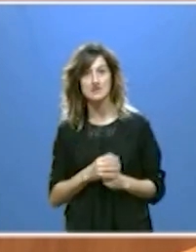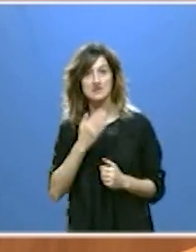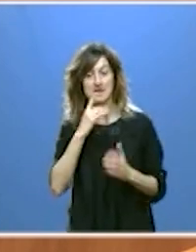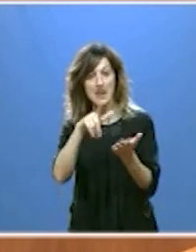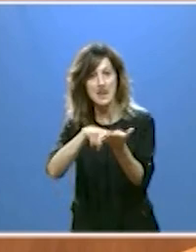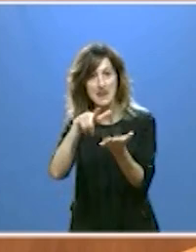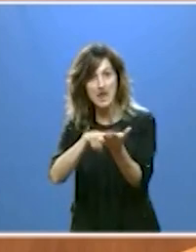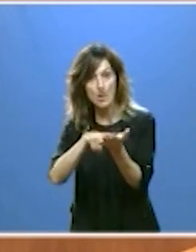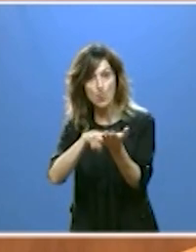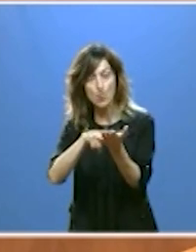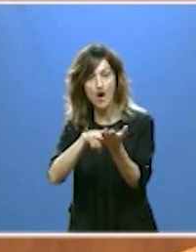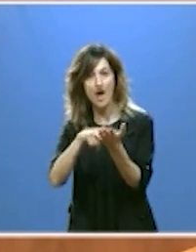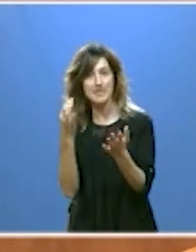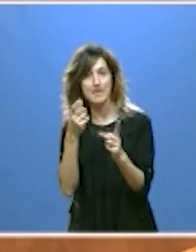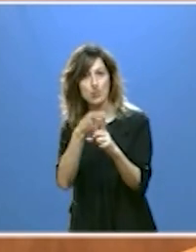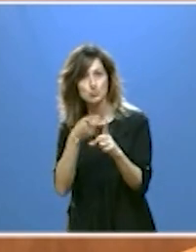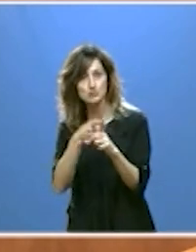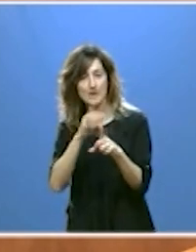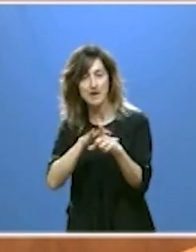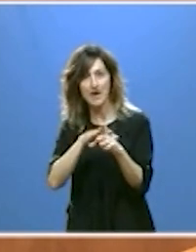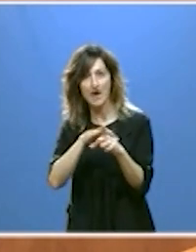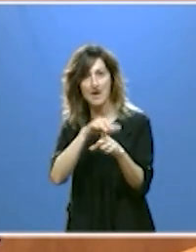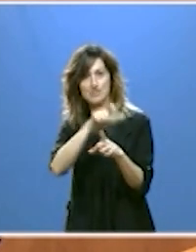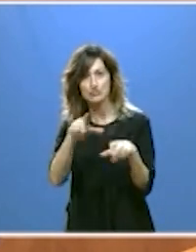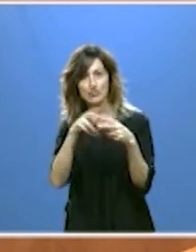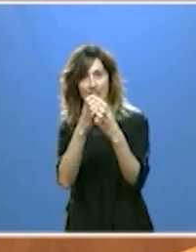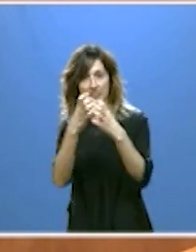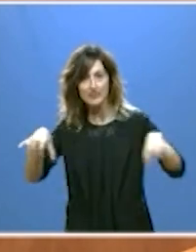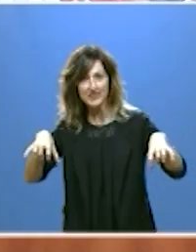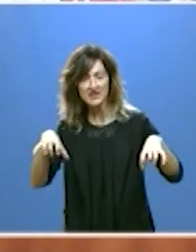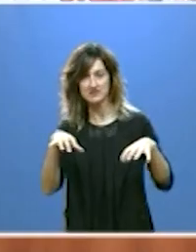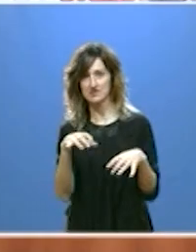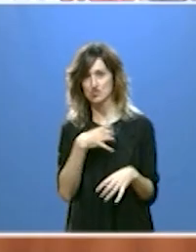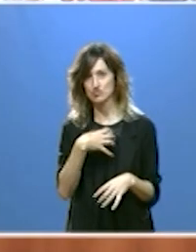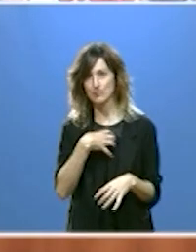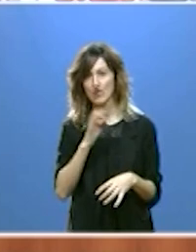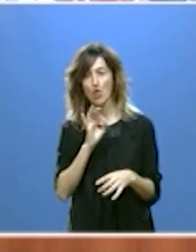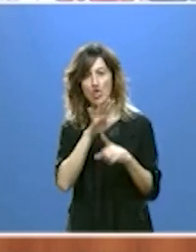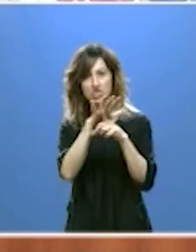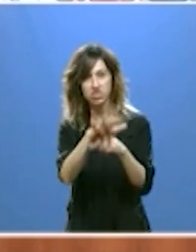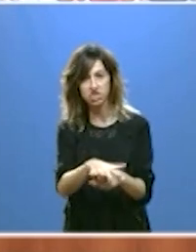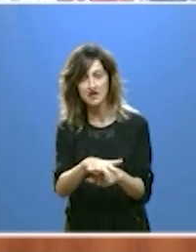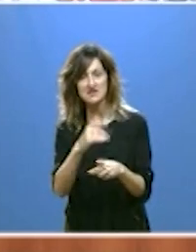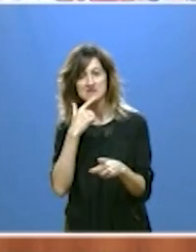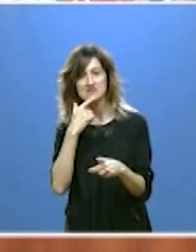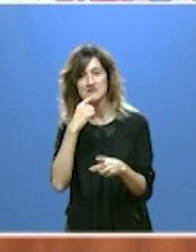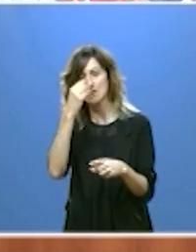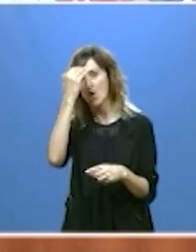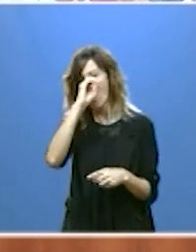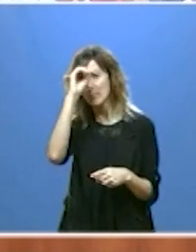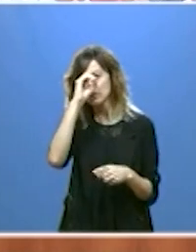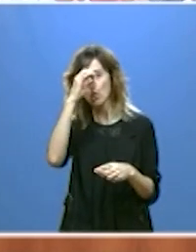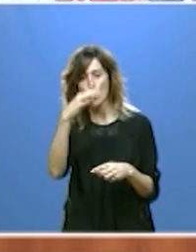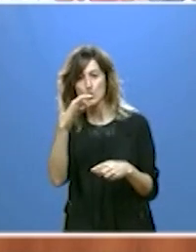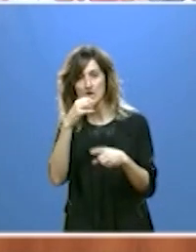lengua debe utilizarse para dividir sociedades ni para discriminar a quien difiera de un pensamiento